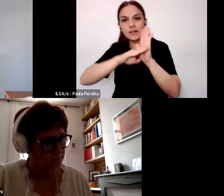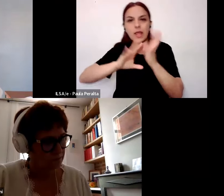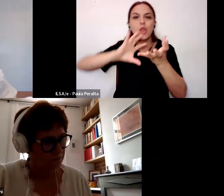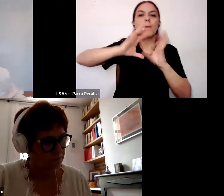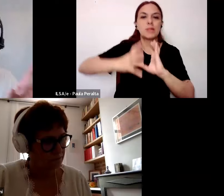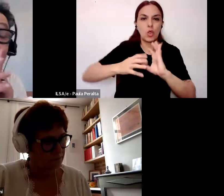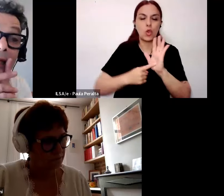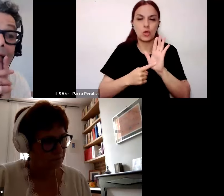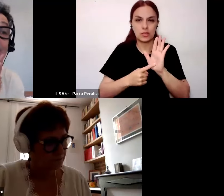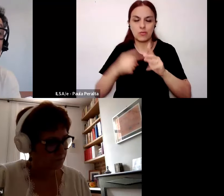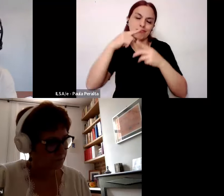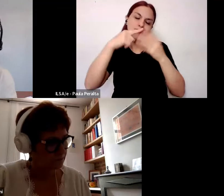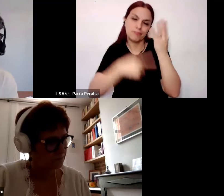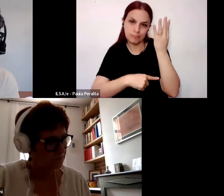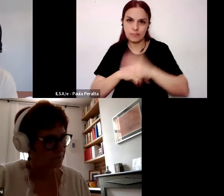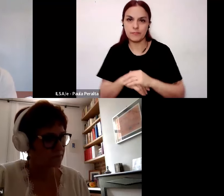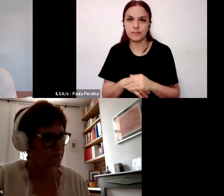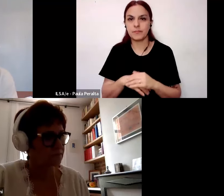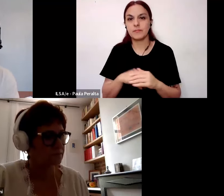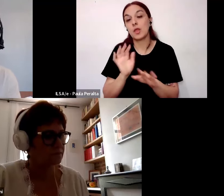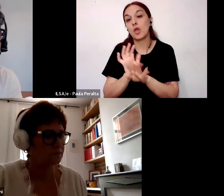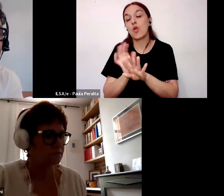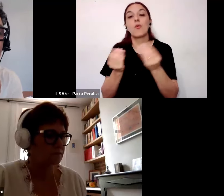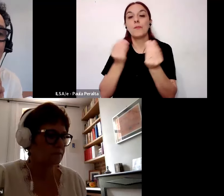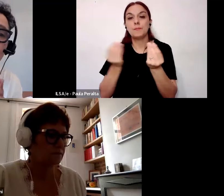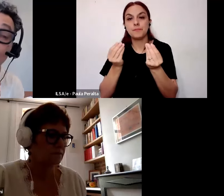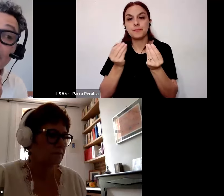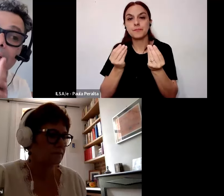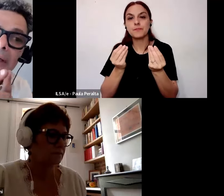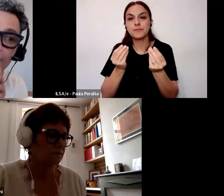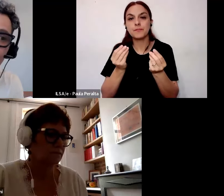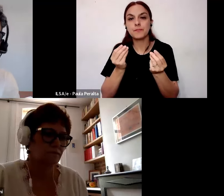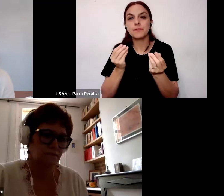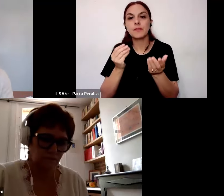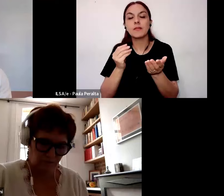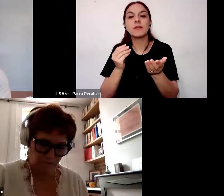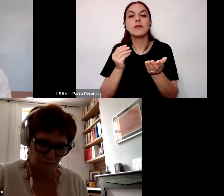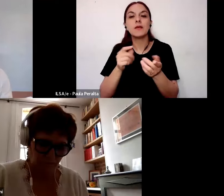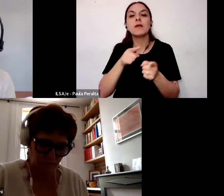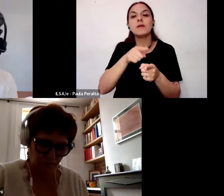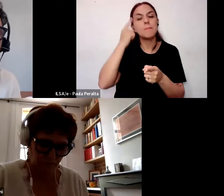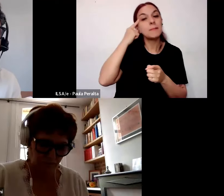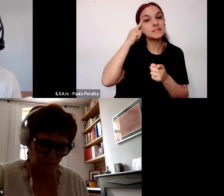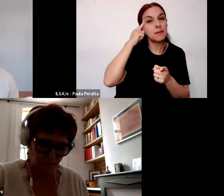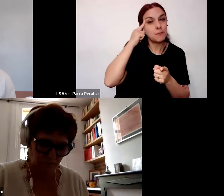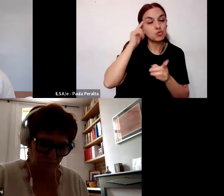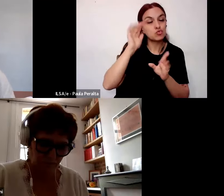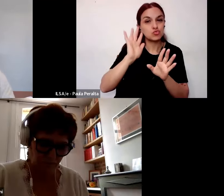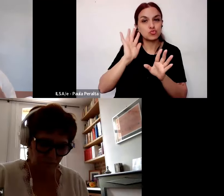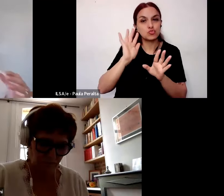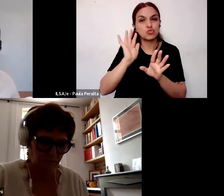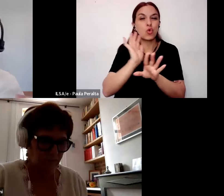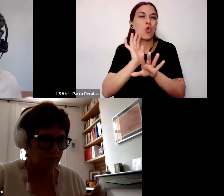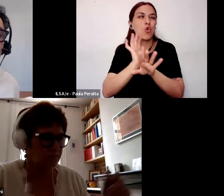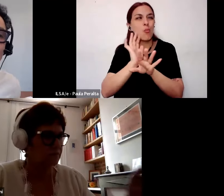varios es decir que en cierta forma se localiza en el espacio entre se piensa más bien como